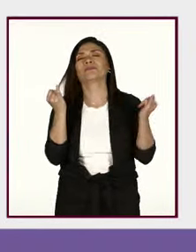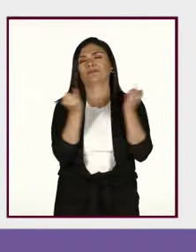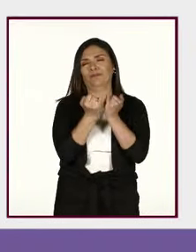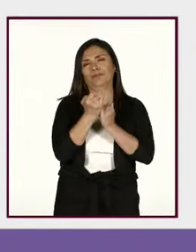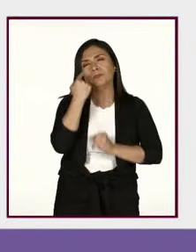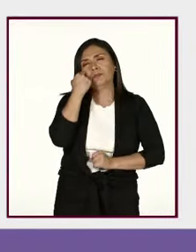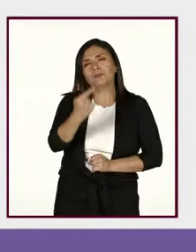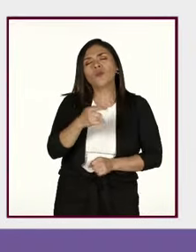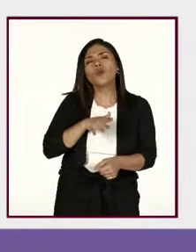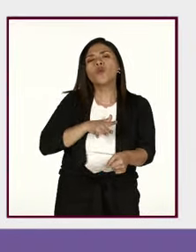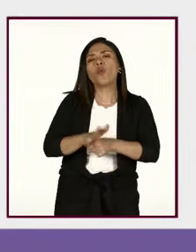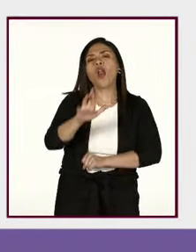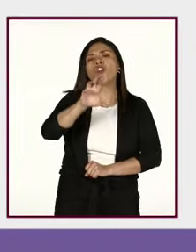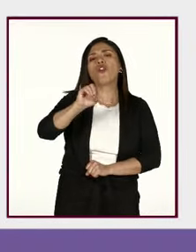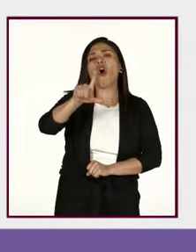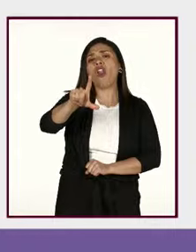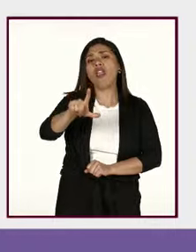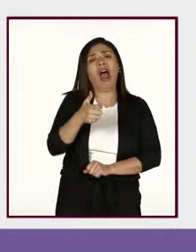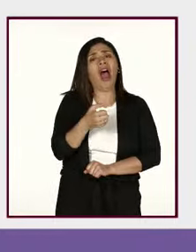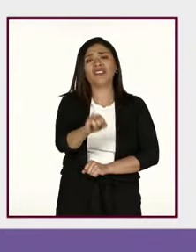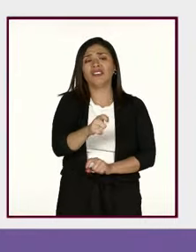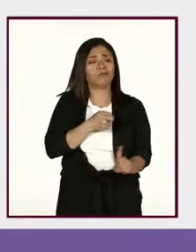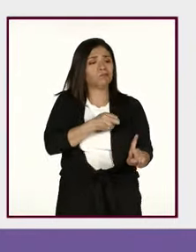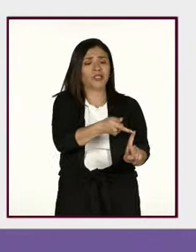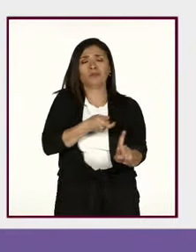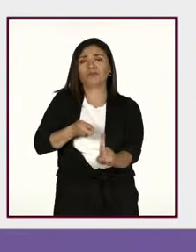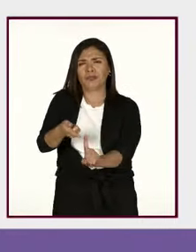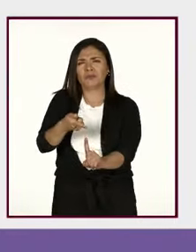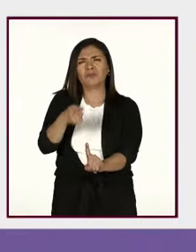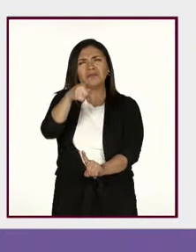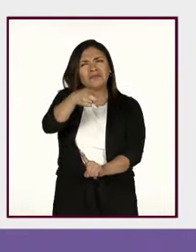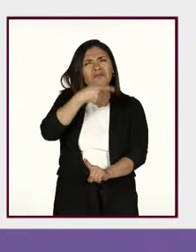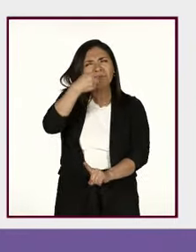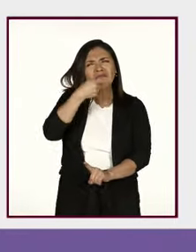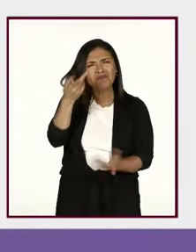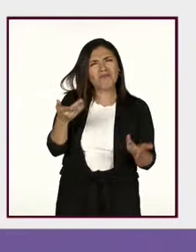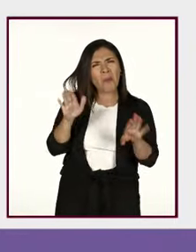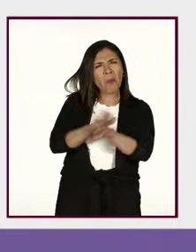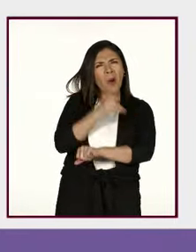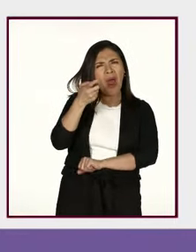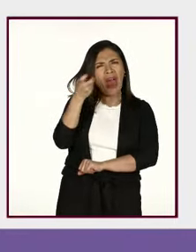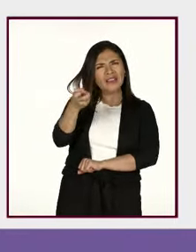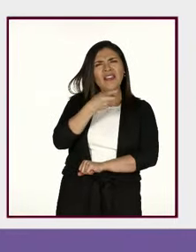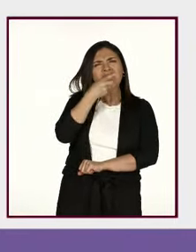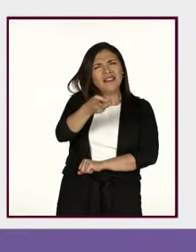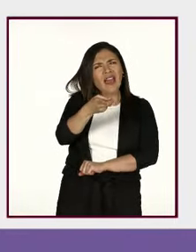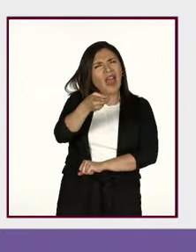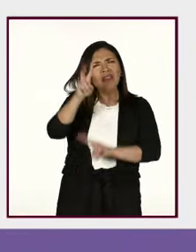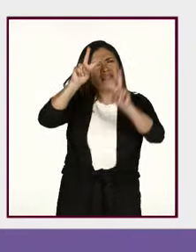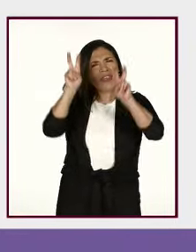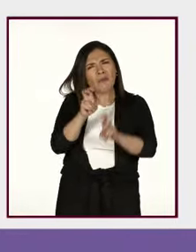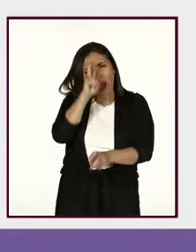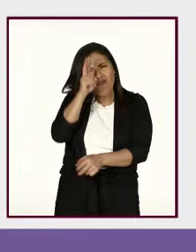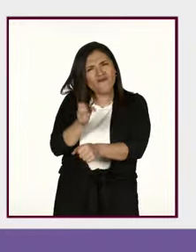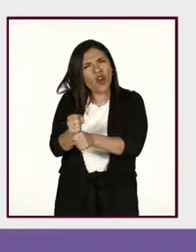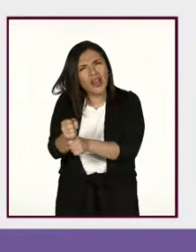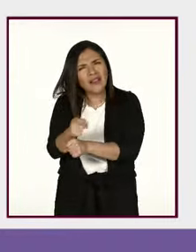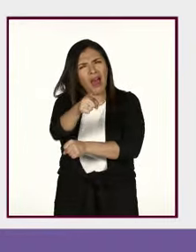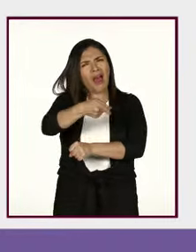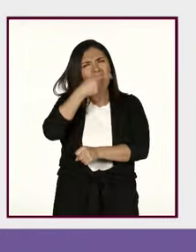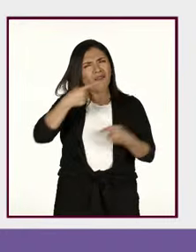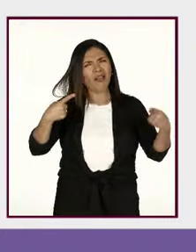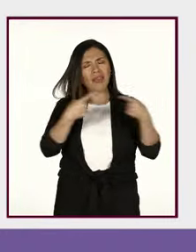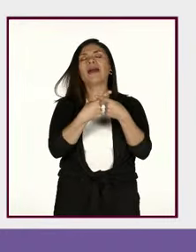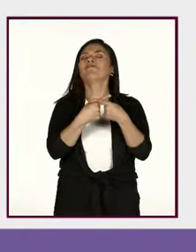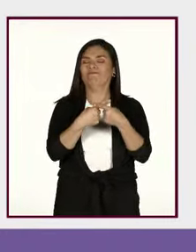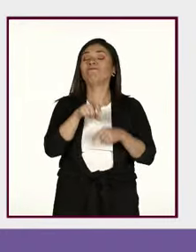los roles que se nos asignan. Y ustedes dirán, ¿por qué está hablando de esto si vamos a hablar de violencia digital? Pues justamente porque en